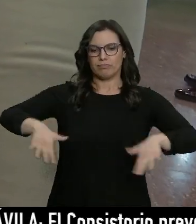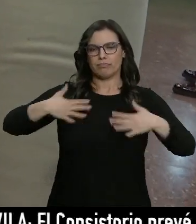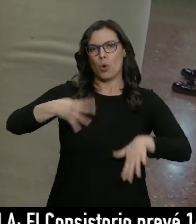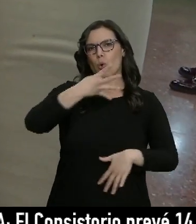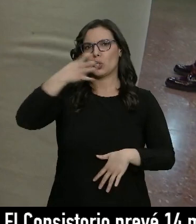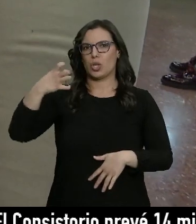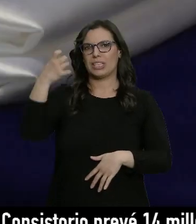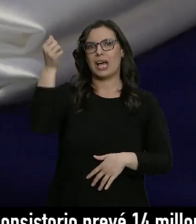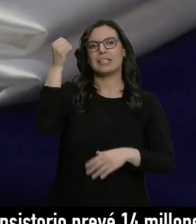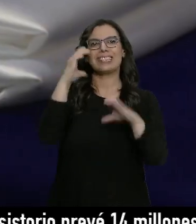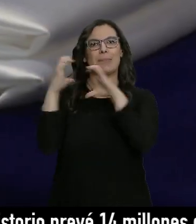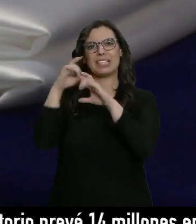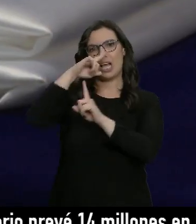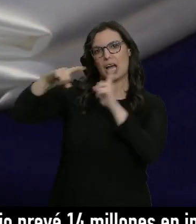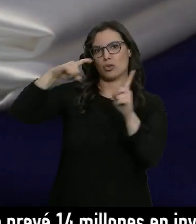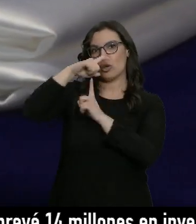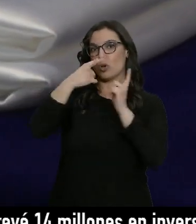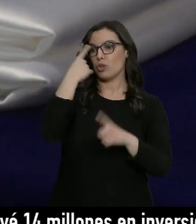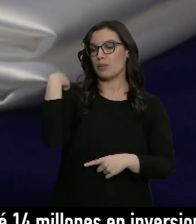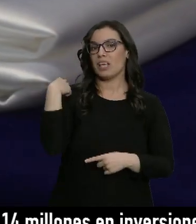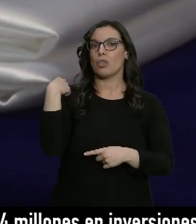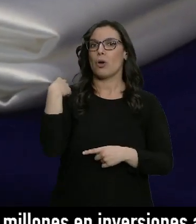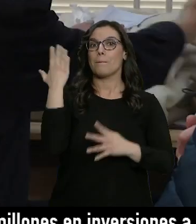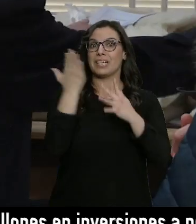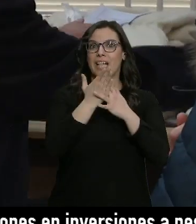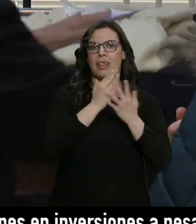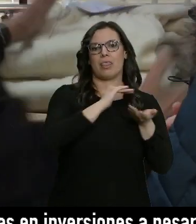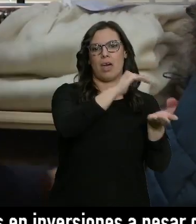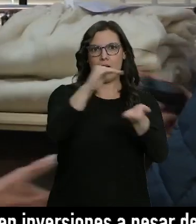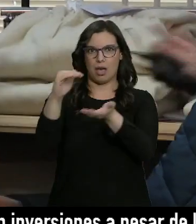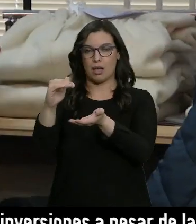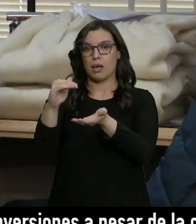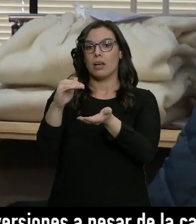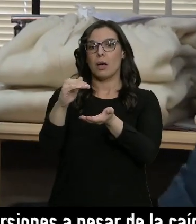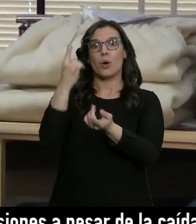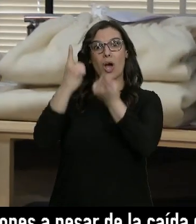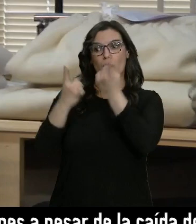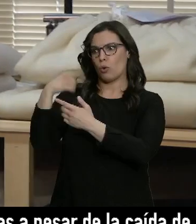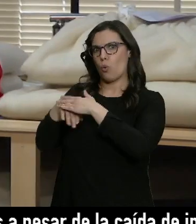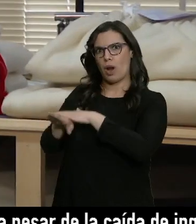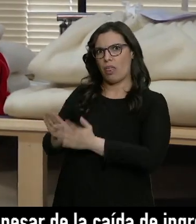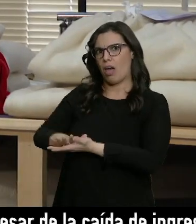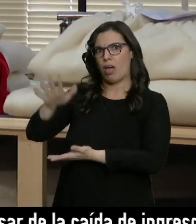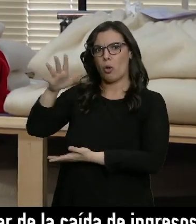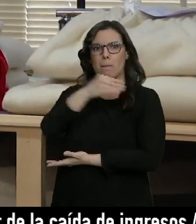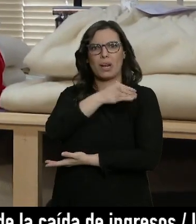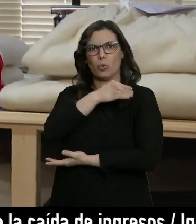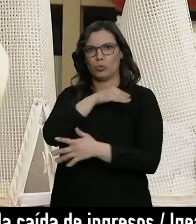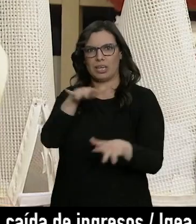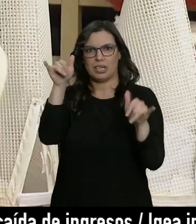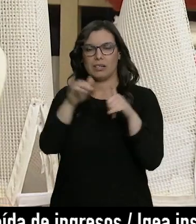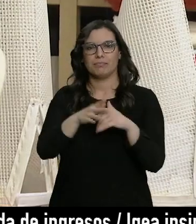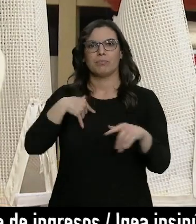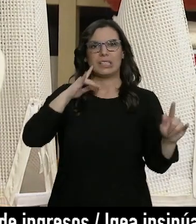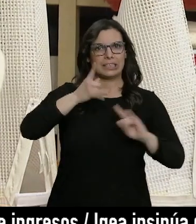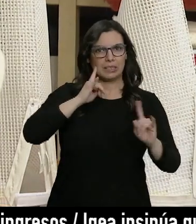Nazareno cada Semana Santa. El año pasado entregaron casi la mitad de los encargos, pero todavía hay quien ni siquiera ha preguntado por ellos. Lo